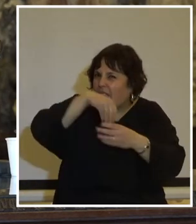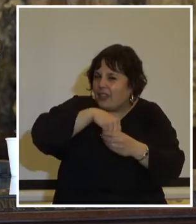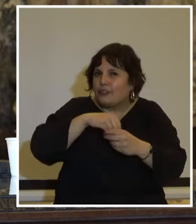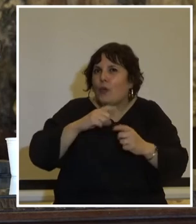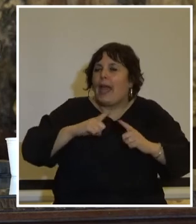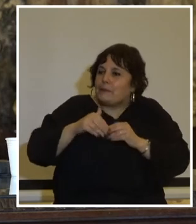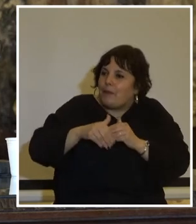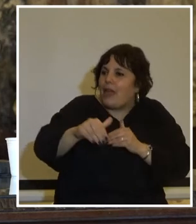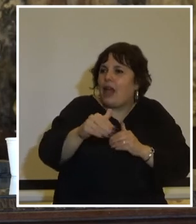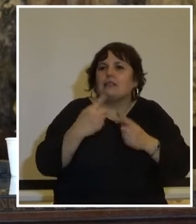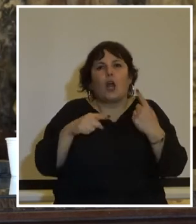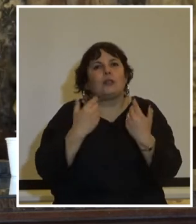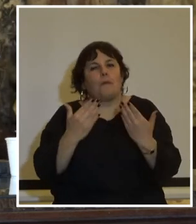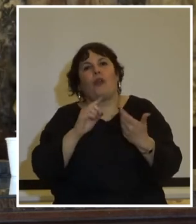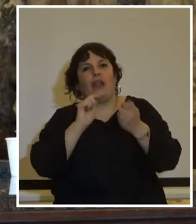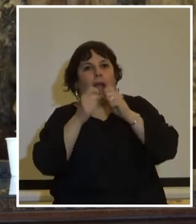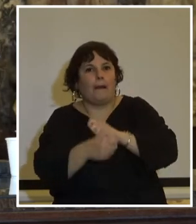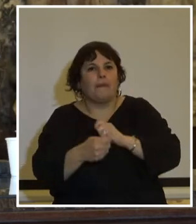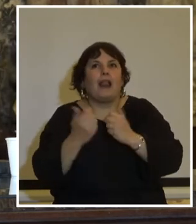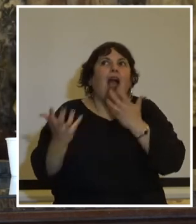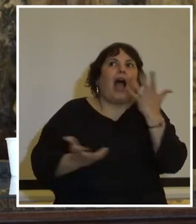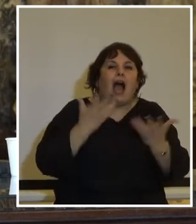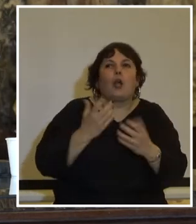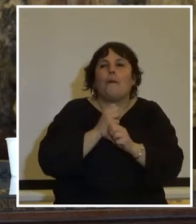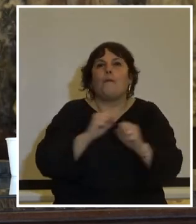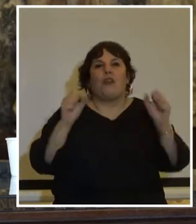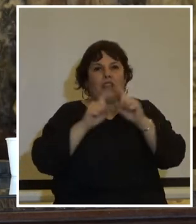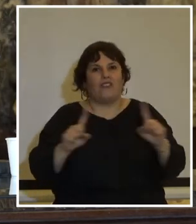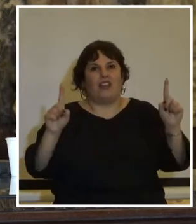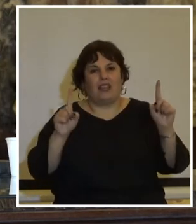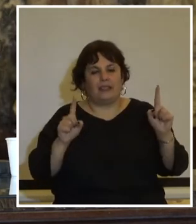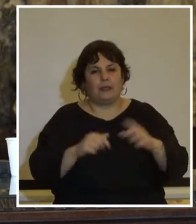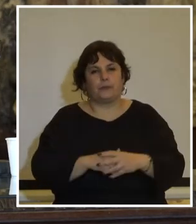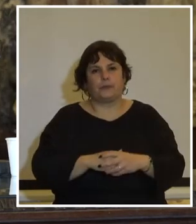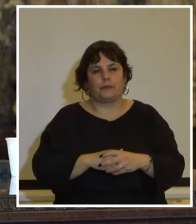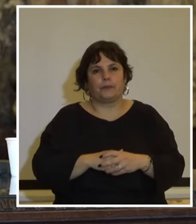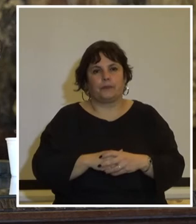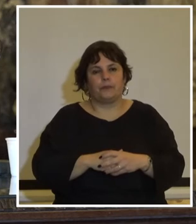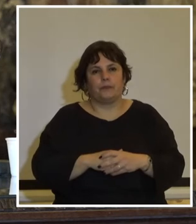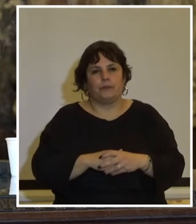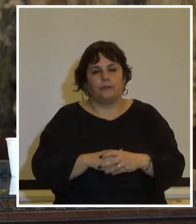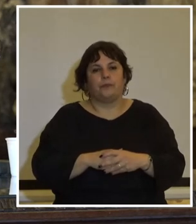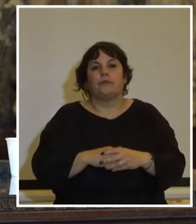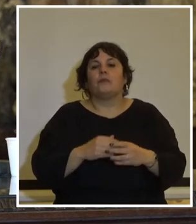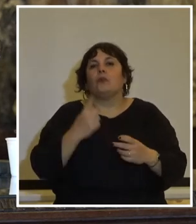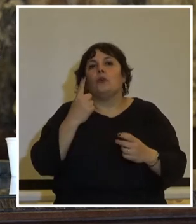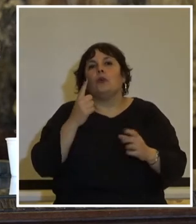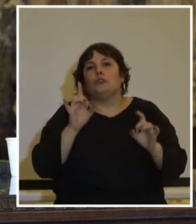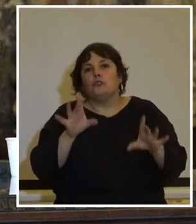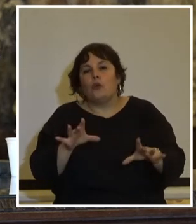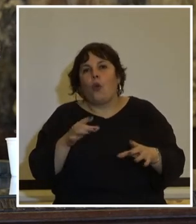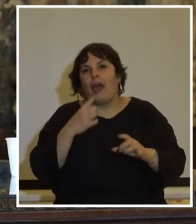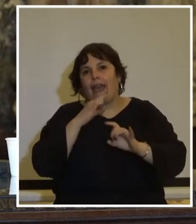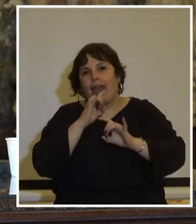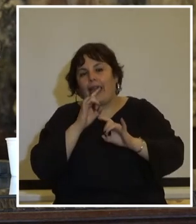de esperanza de que las cosas podían cambiar de que había algo que podía ser diferente a la vuelta de la esquina por poner un solo claro